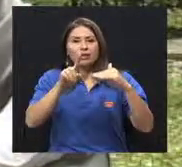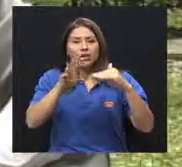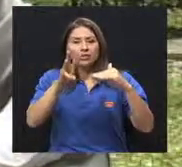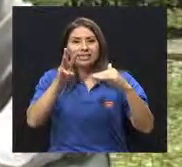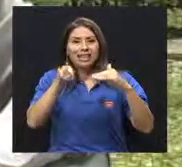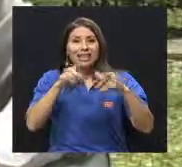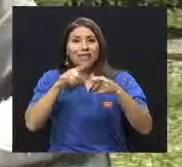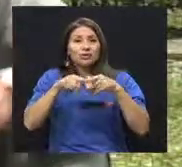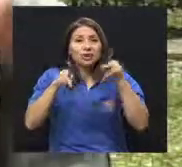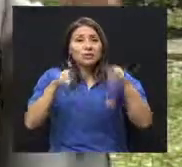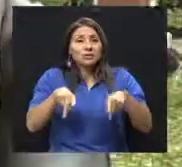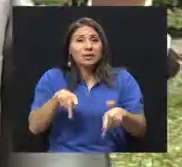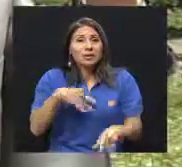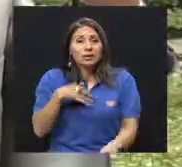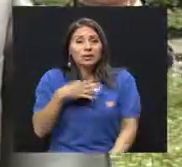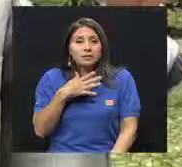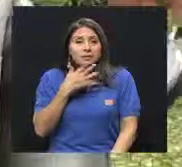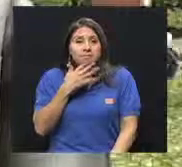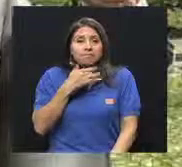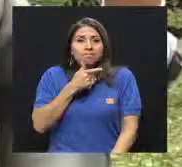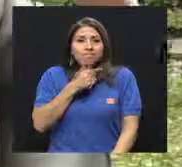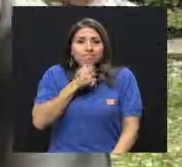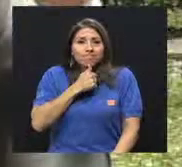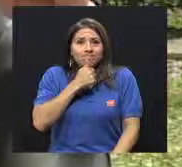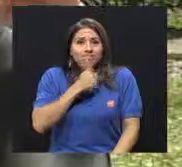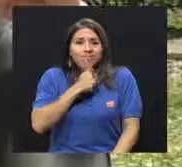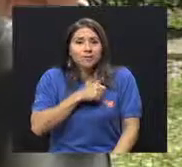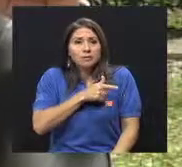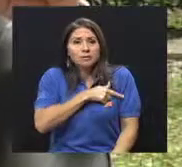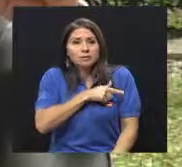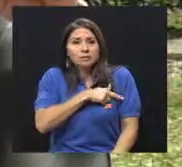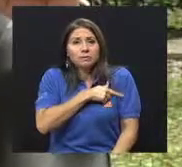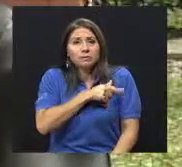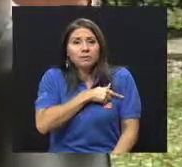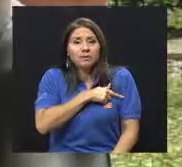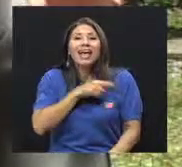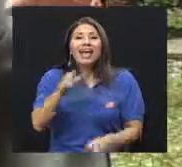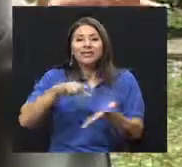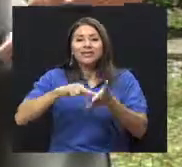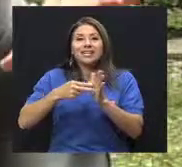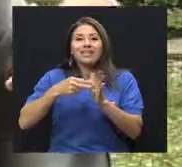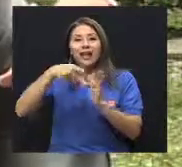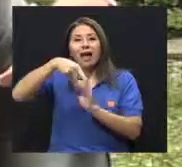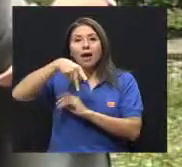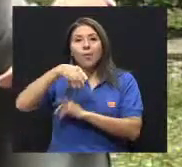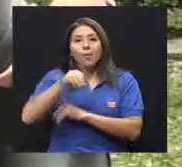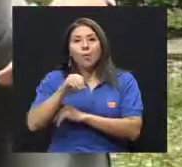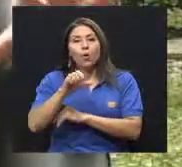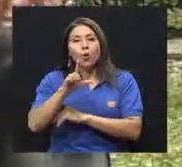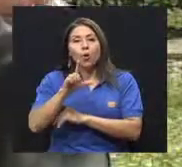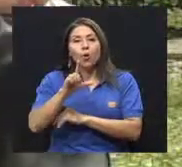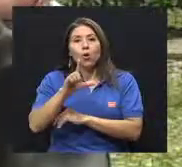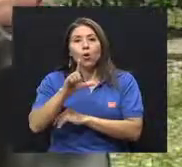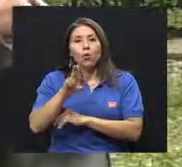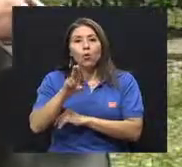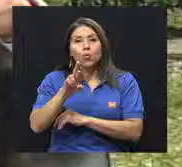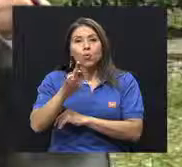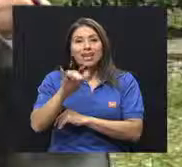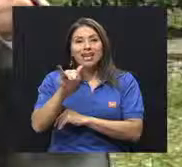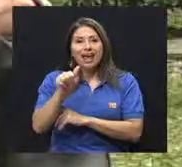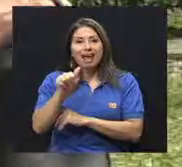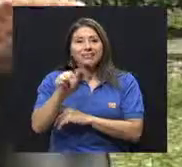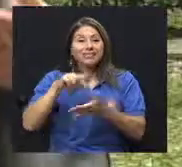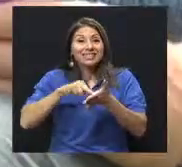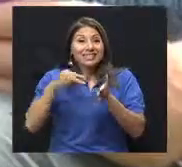orina. Esa es la explicación de la poliuria. Poliuria, pérdida de peso. Los dos principales signos. Es decir, orinadera